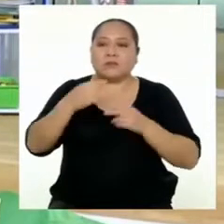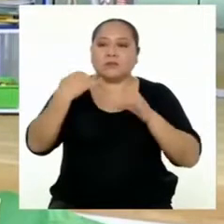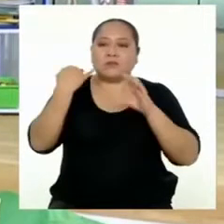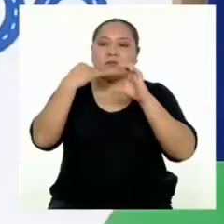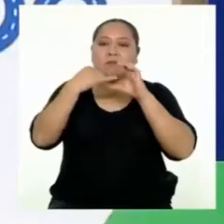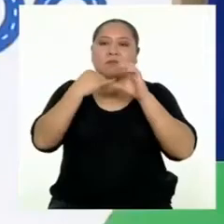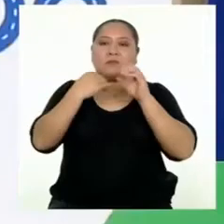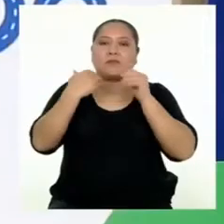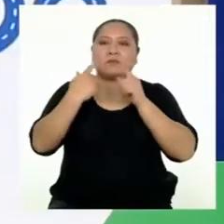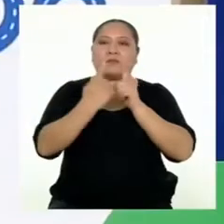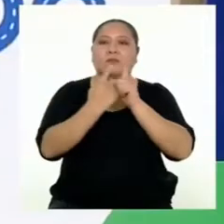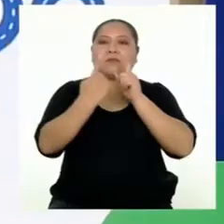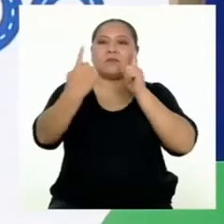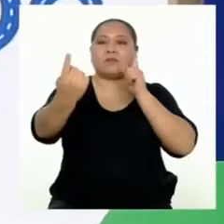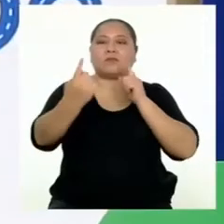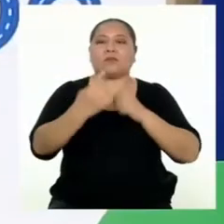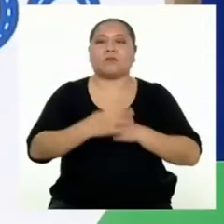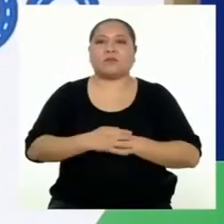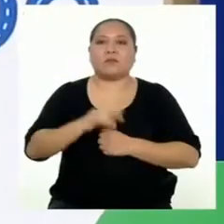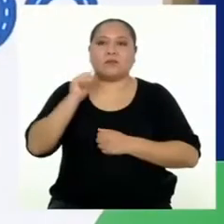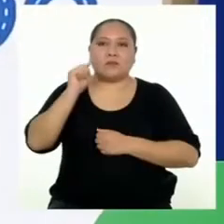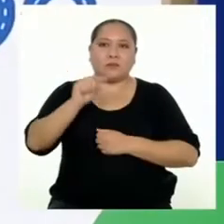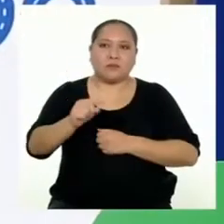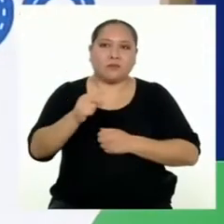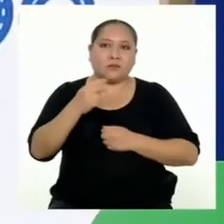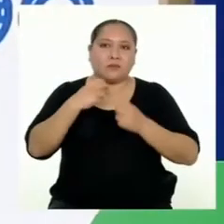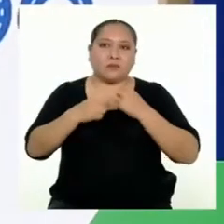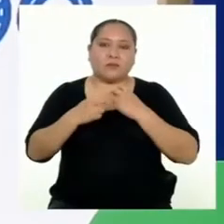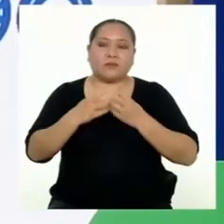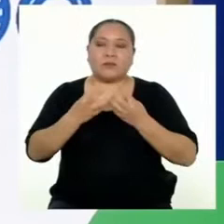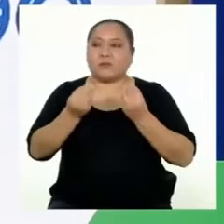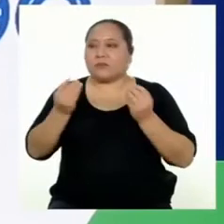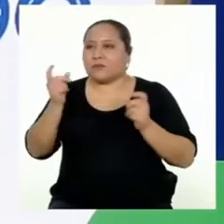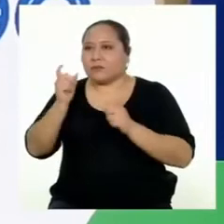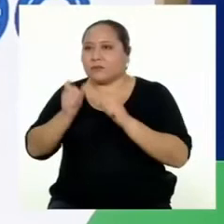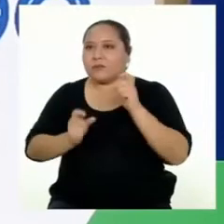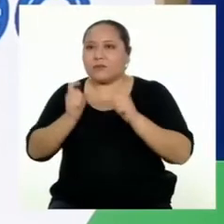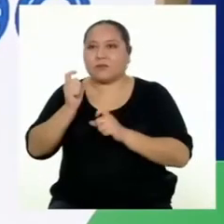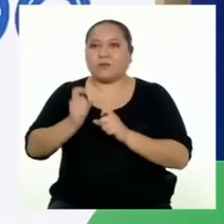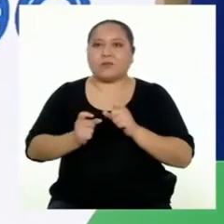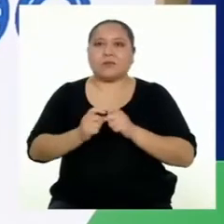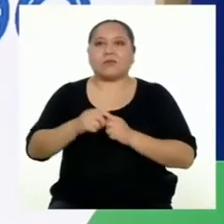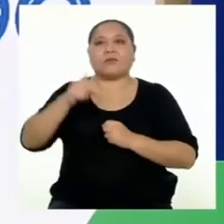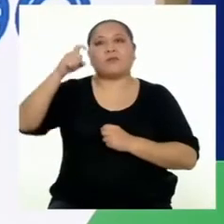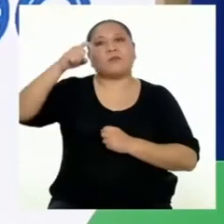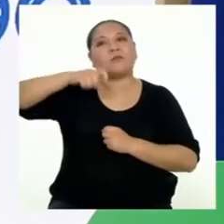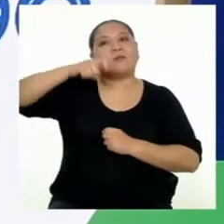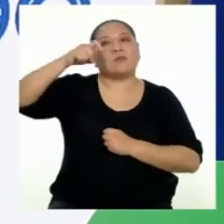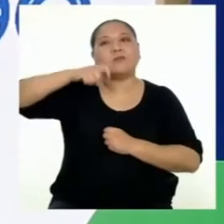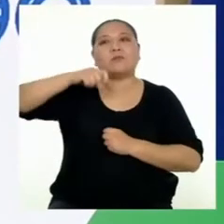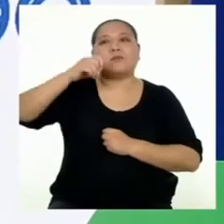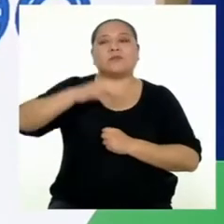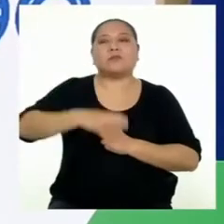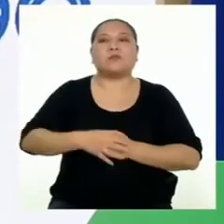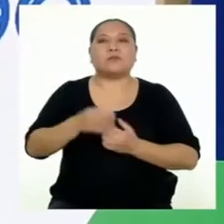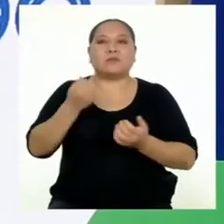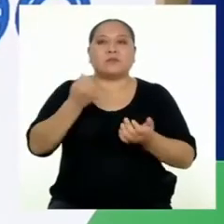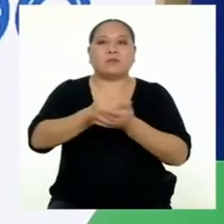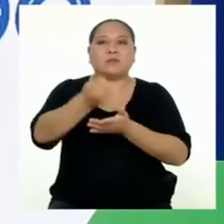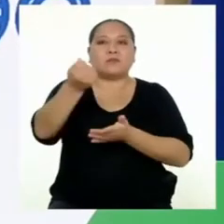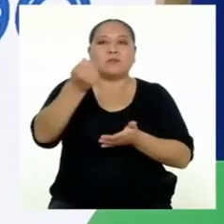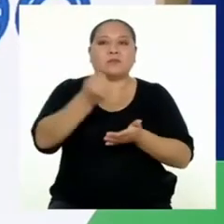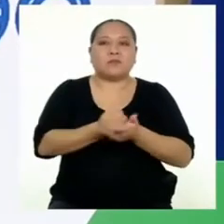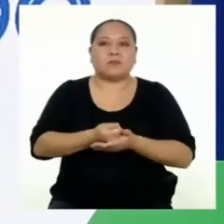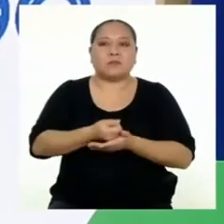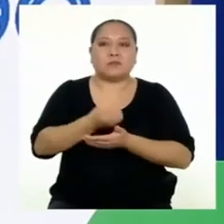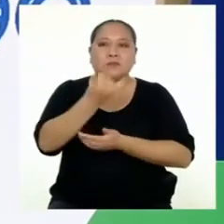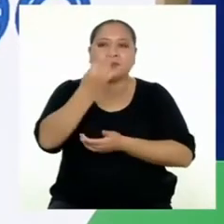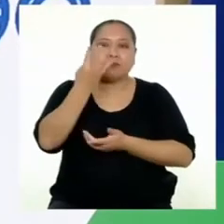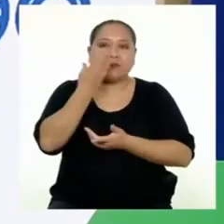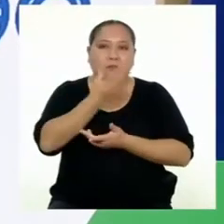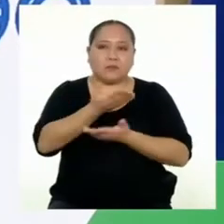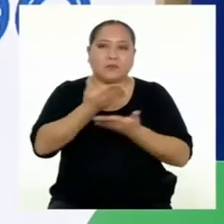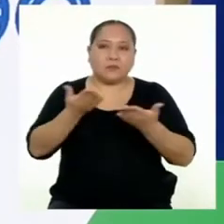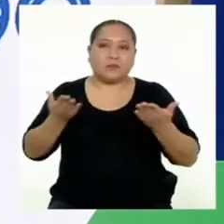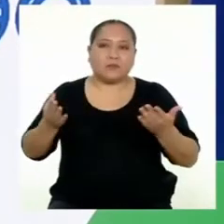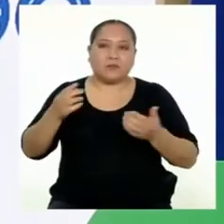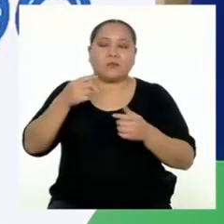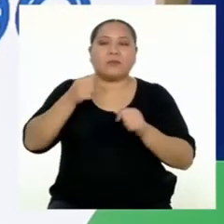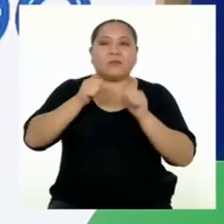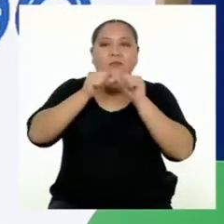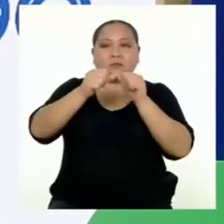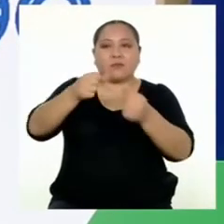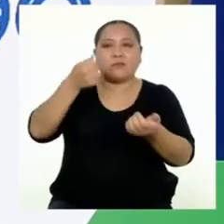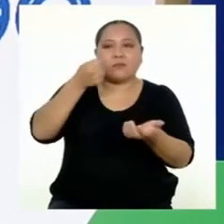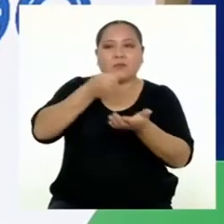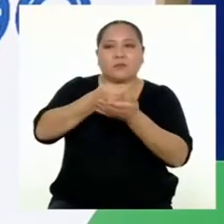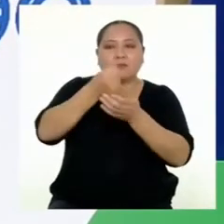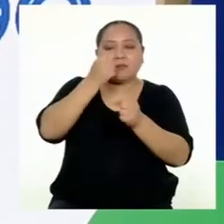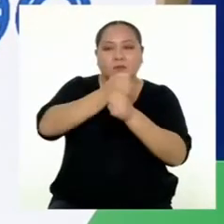o virtual. Ante esta situación, muchas personas se han visto en la necesidad de adquirir algunos de estos productos para seguir trabajando